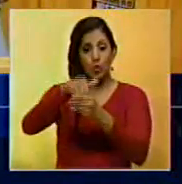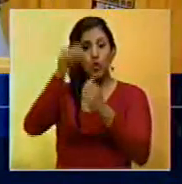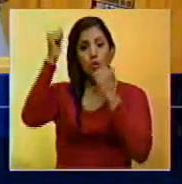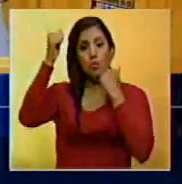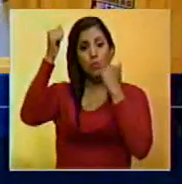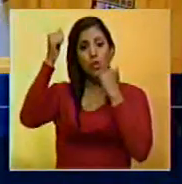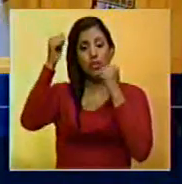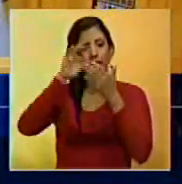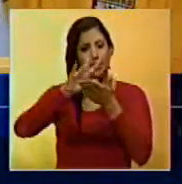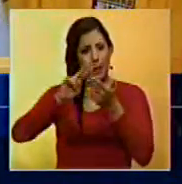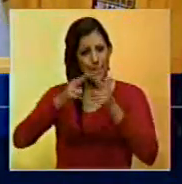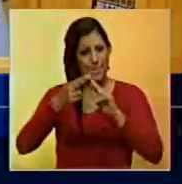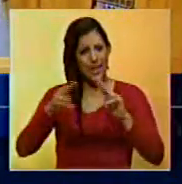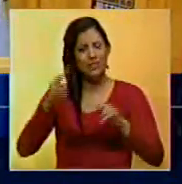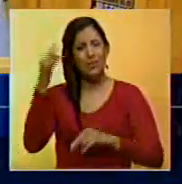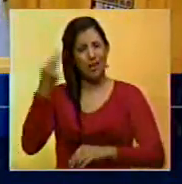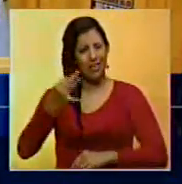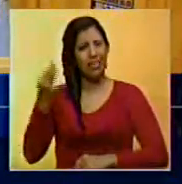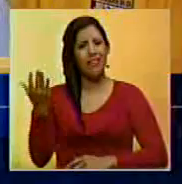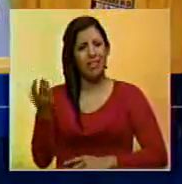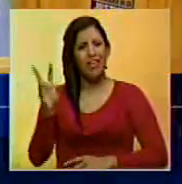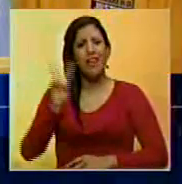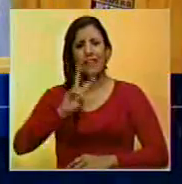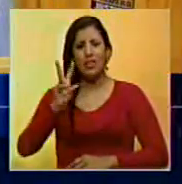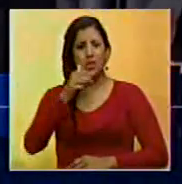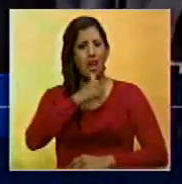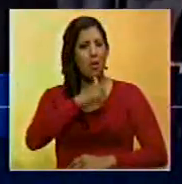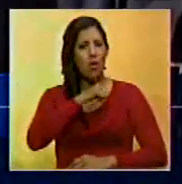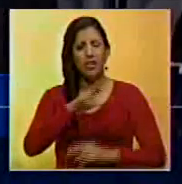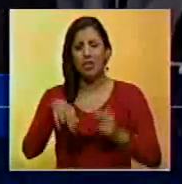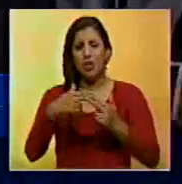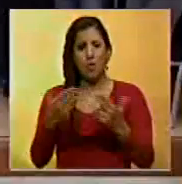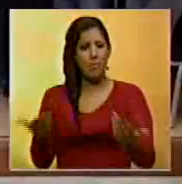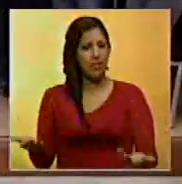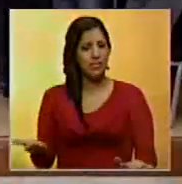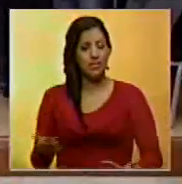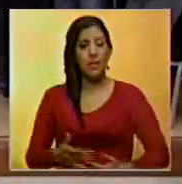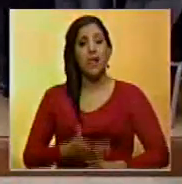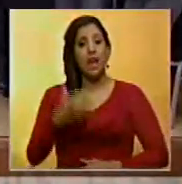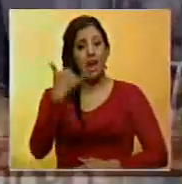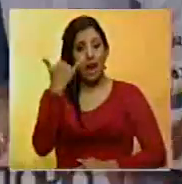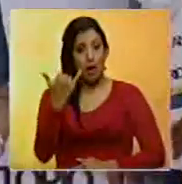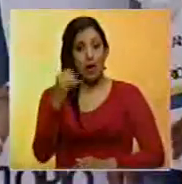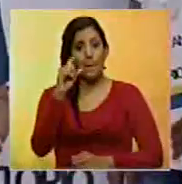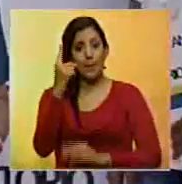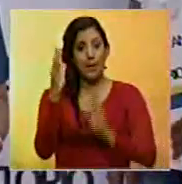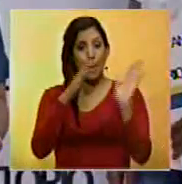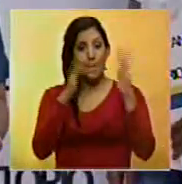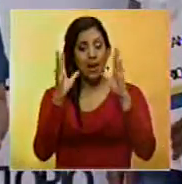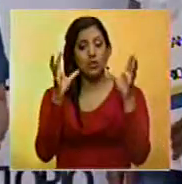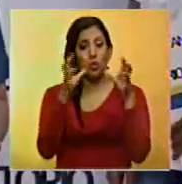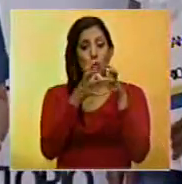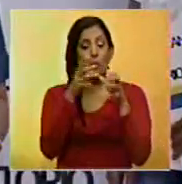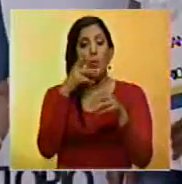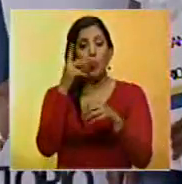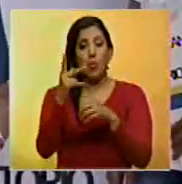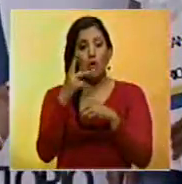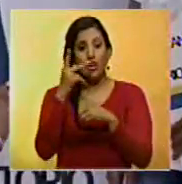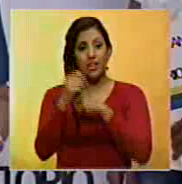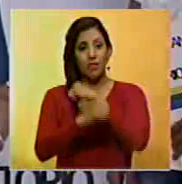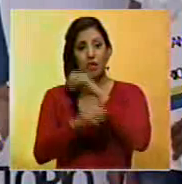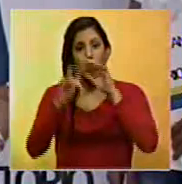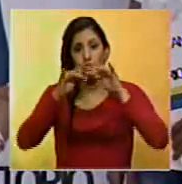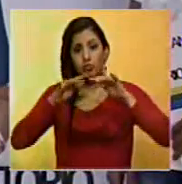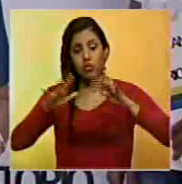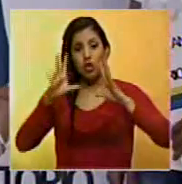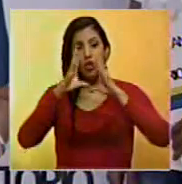protesta pacífica, porque de verdad Venezuela no aguanta más. A partir del primero de marzo, esta organización política se desplegará por